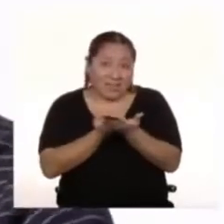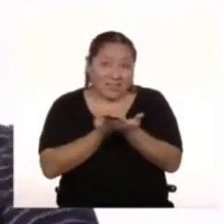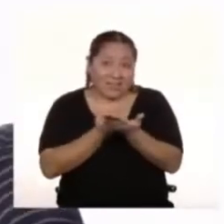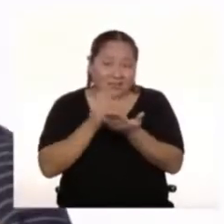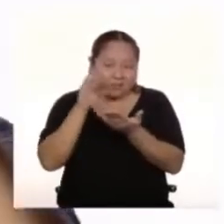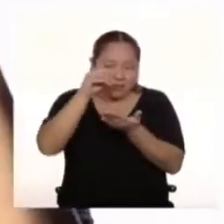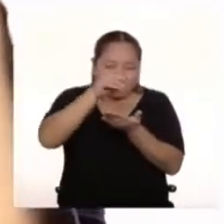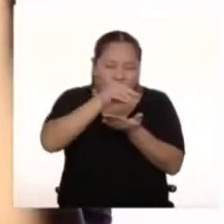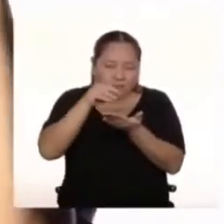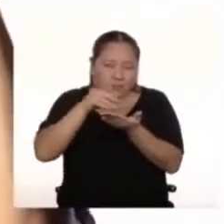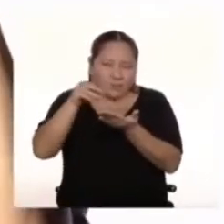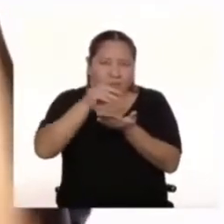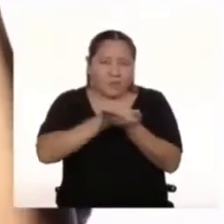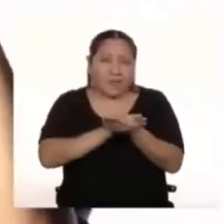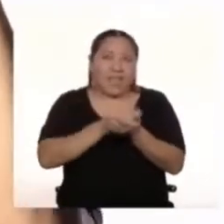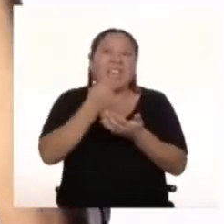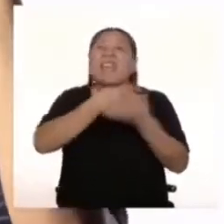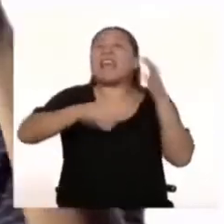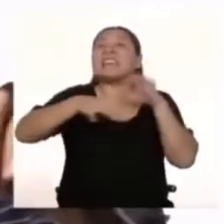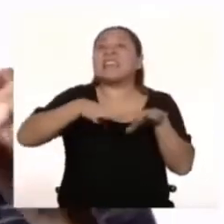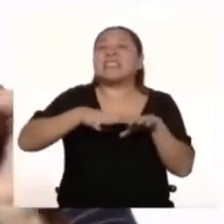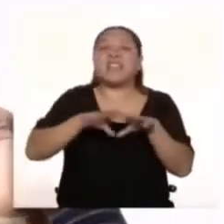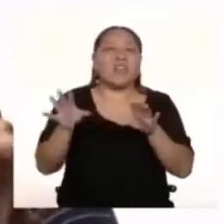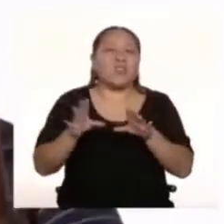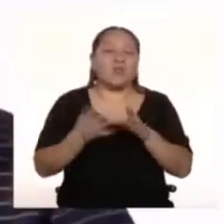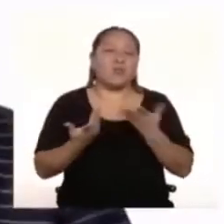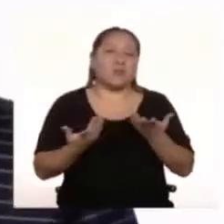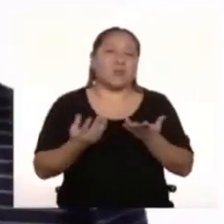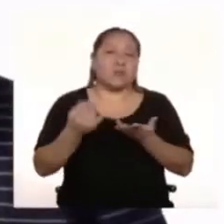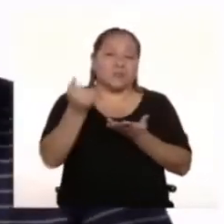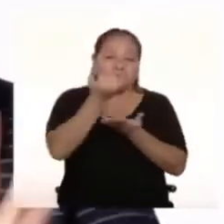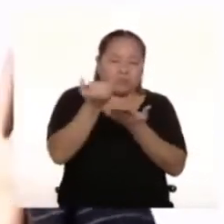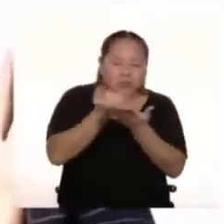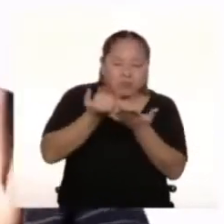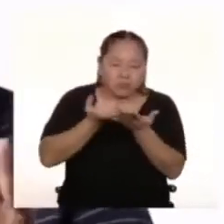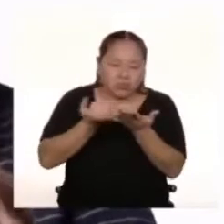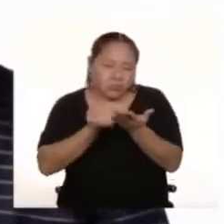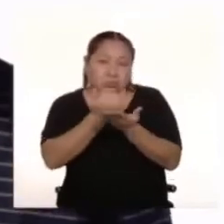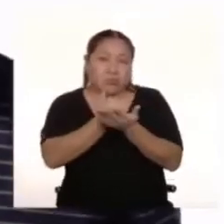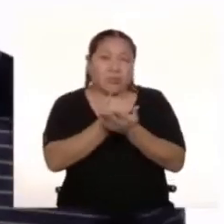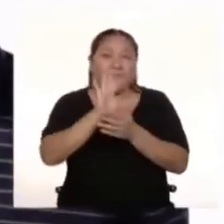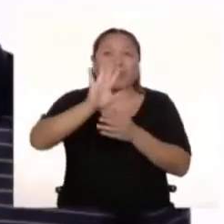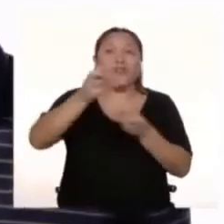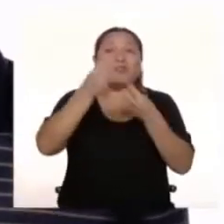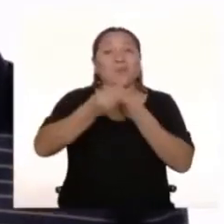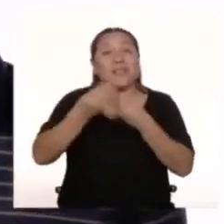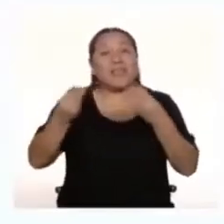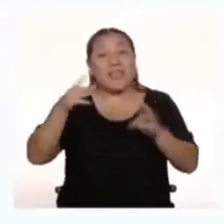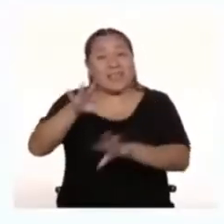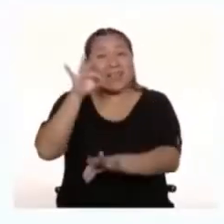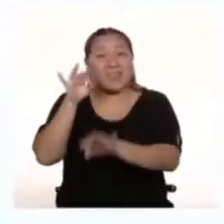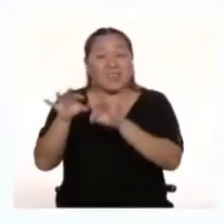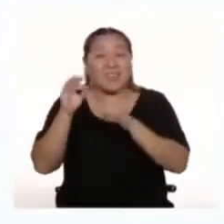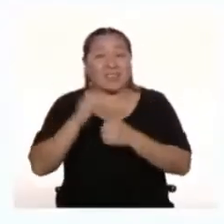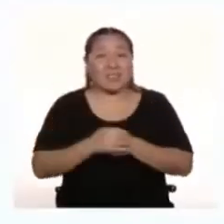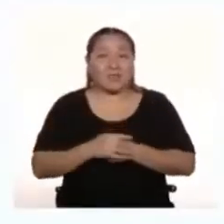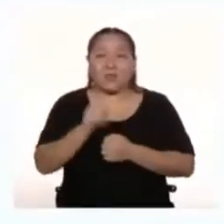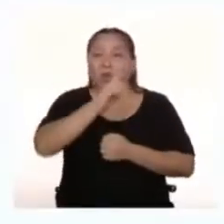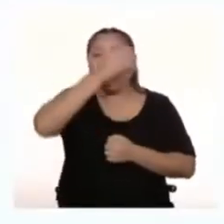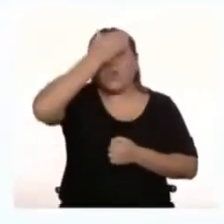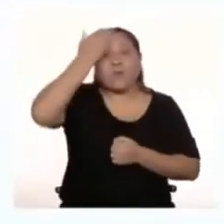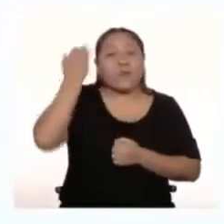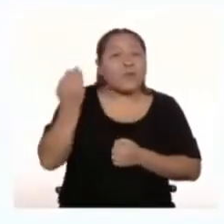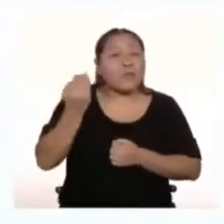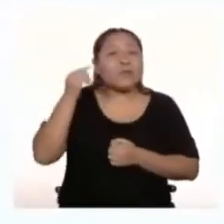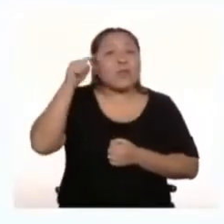Realizando alguna Acción en particular En el diseño final Que crees Con los materiales Que has seleccionado No olvides